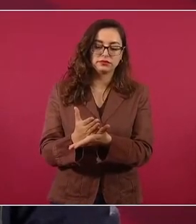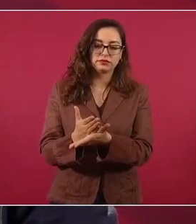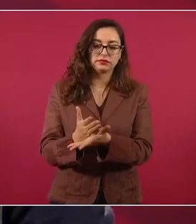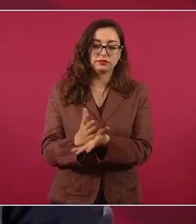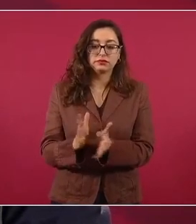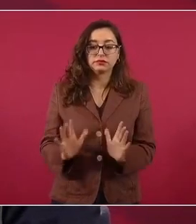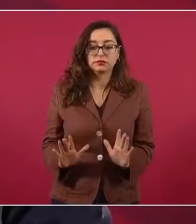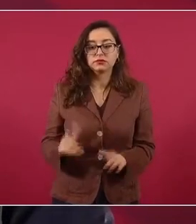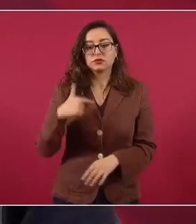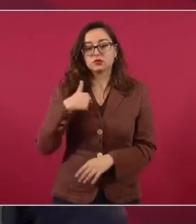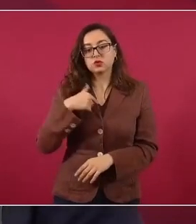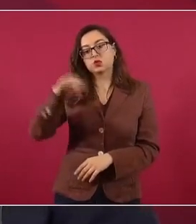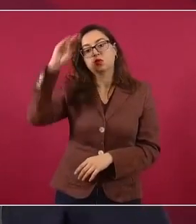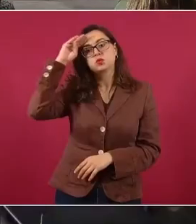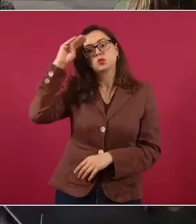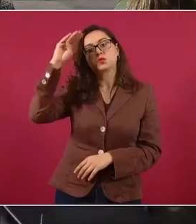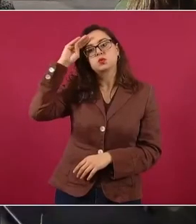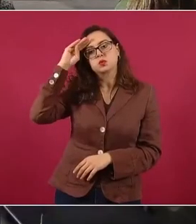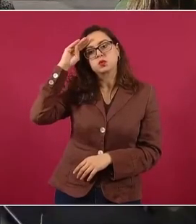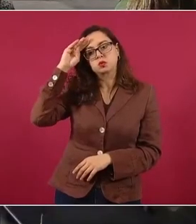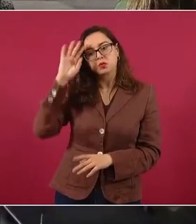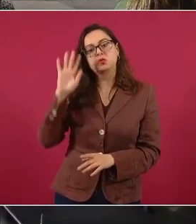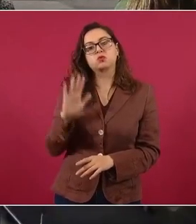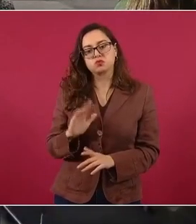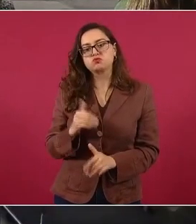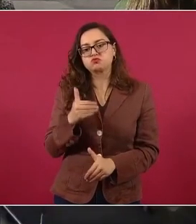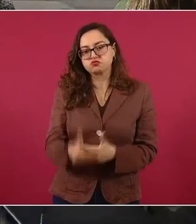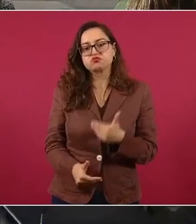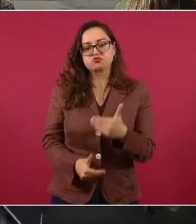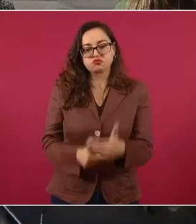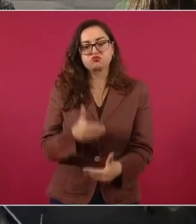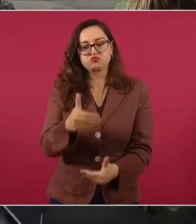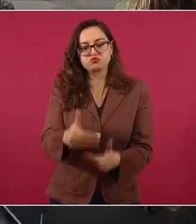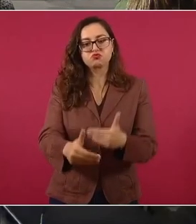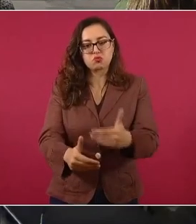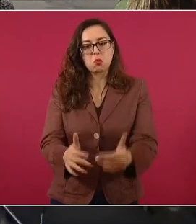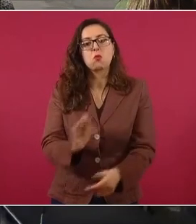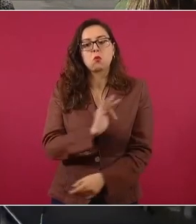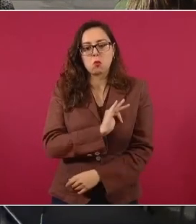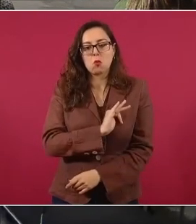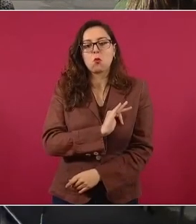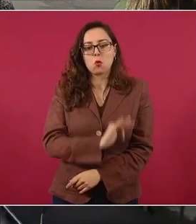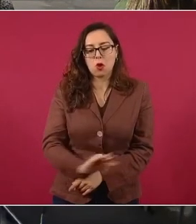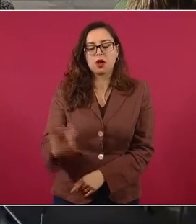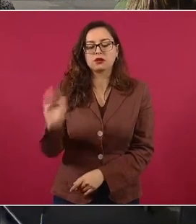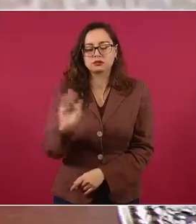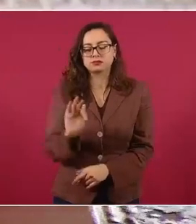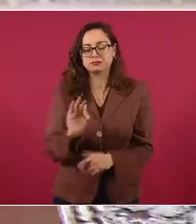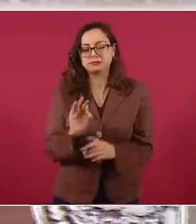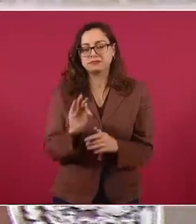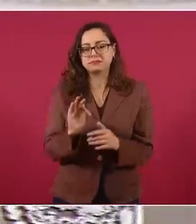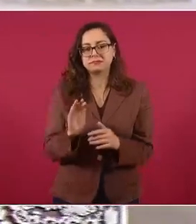Yo pienso que se va a avanzar mucho en ese sentido y que va a haber